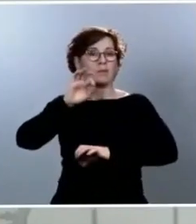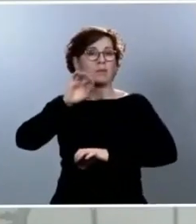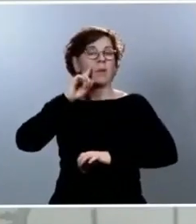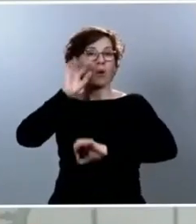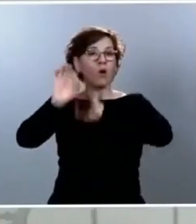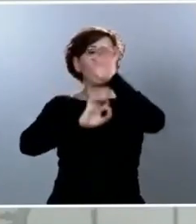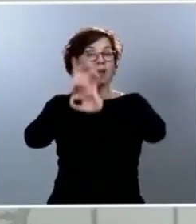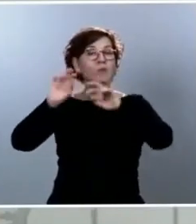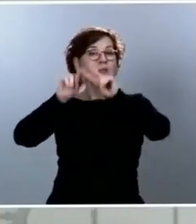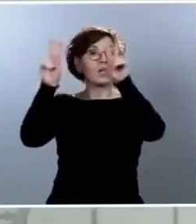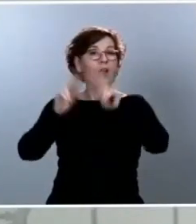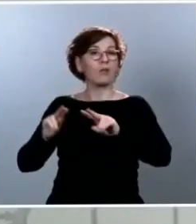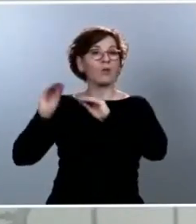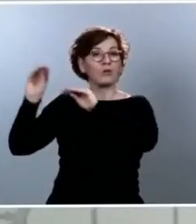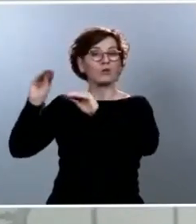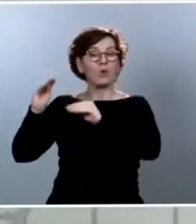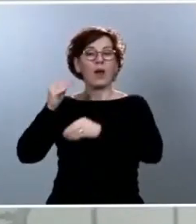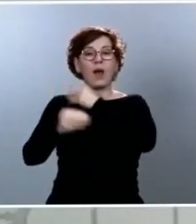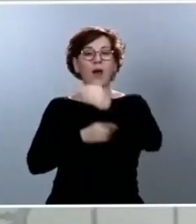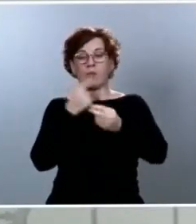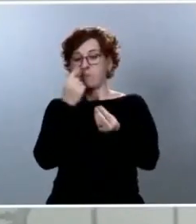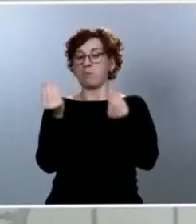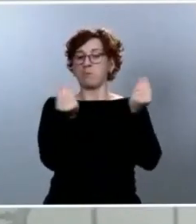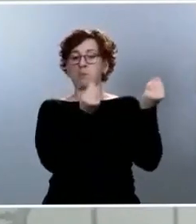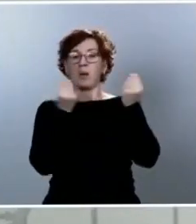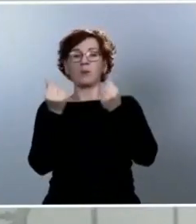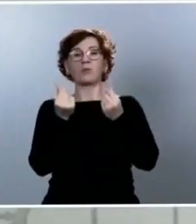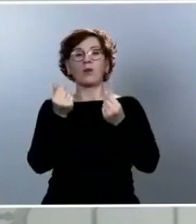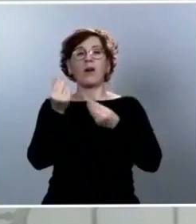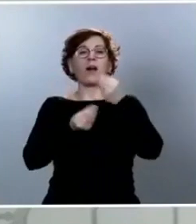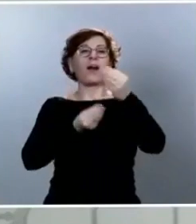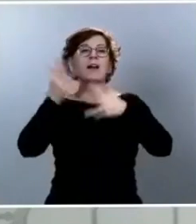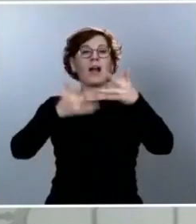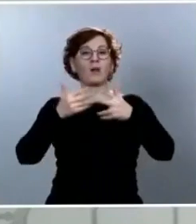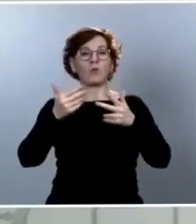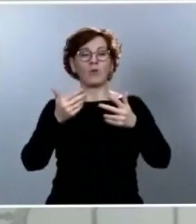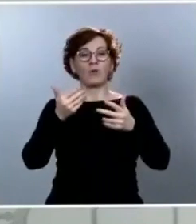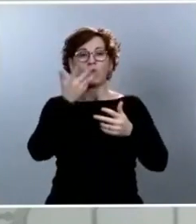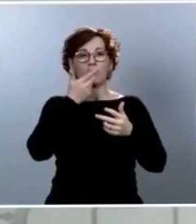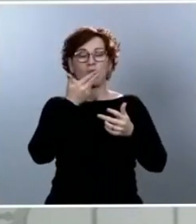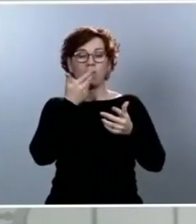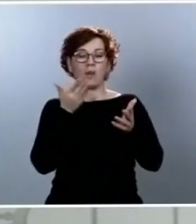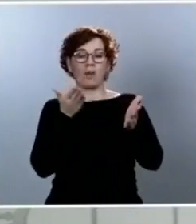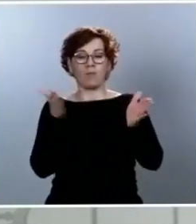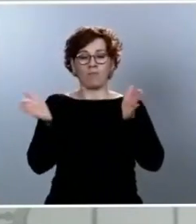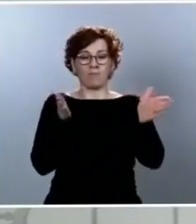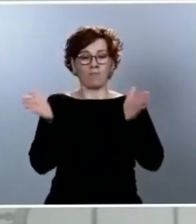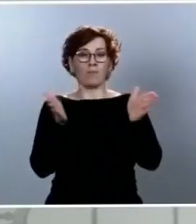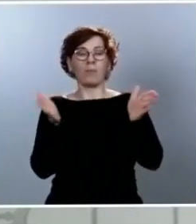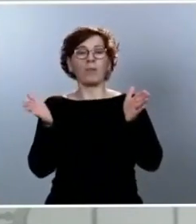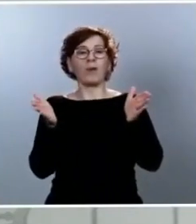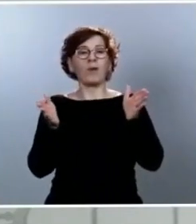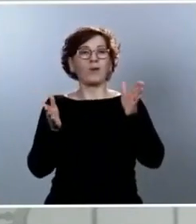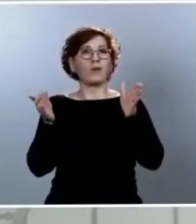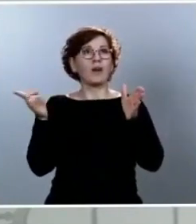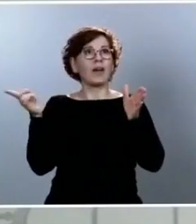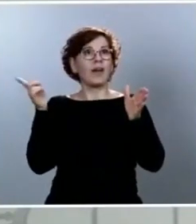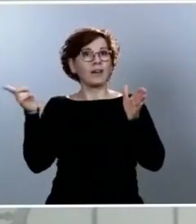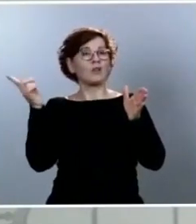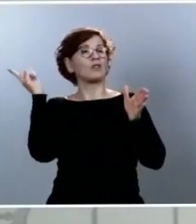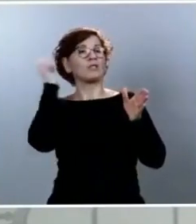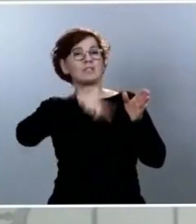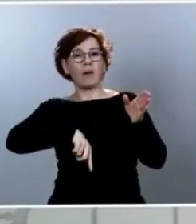horquillas, en fin, que demuestran también la complejidad y la dificultad que tienen ellos de prever el impacto